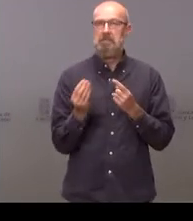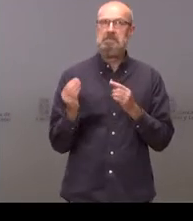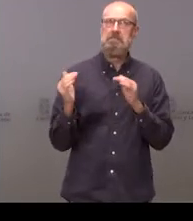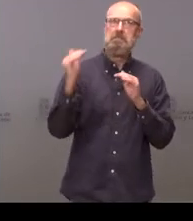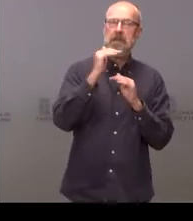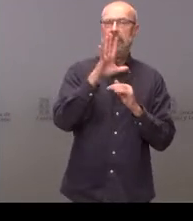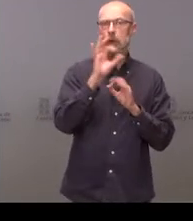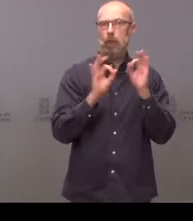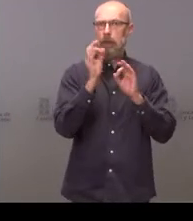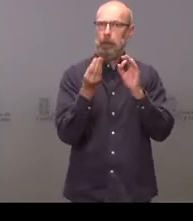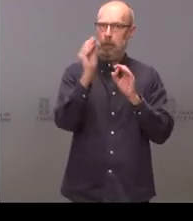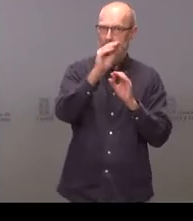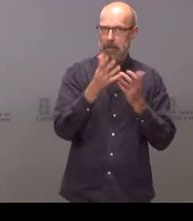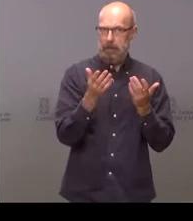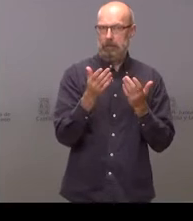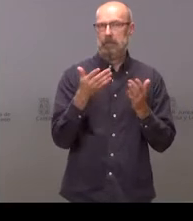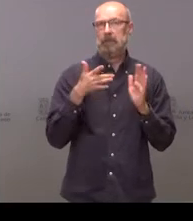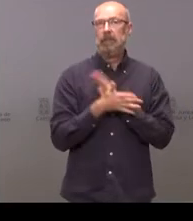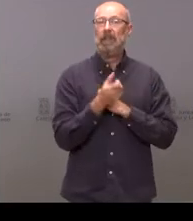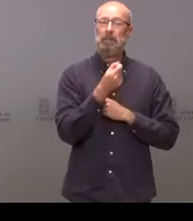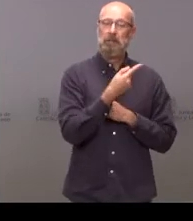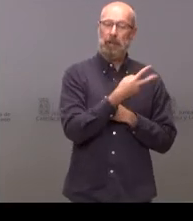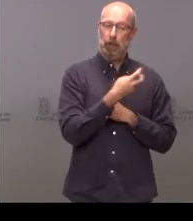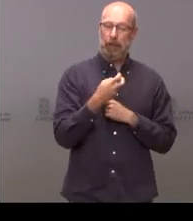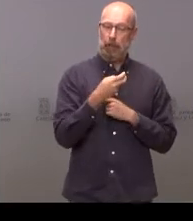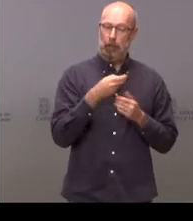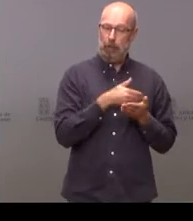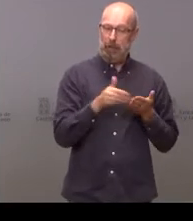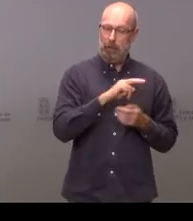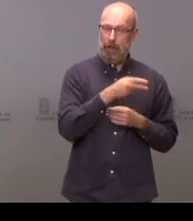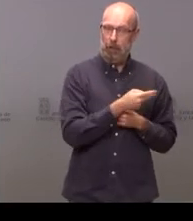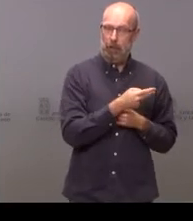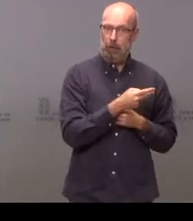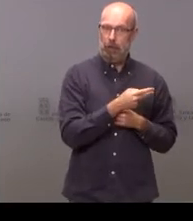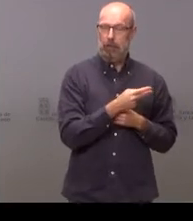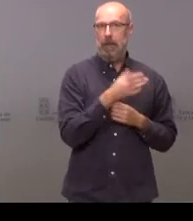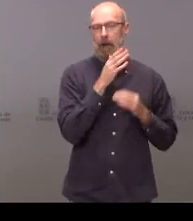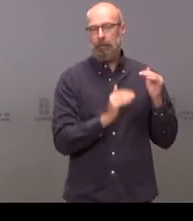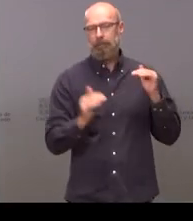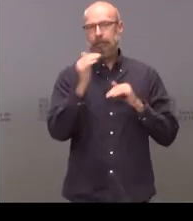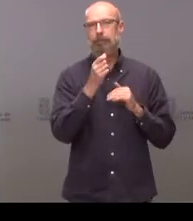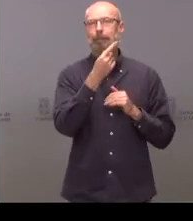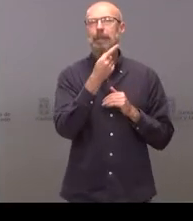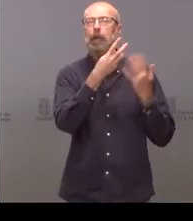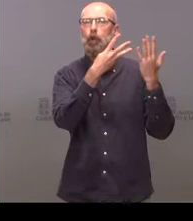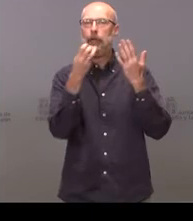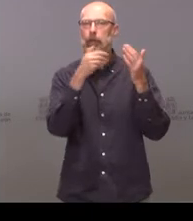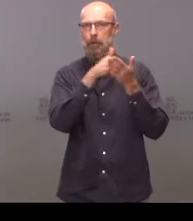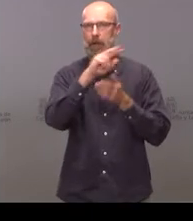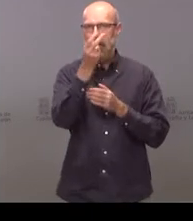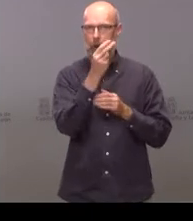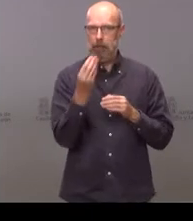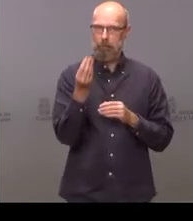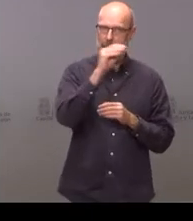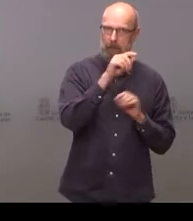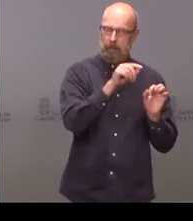50%, pasando de algo más de 1.200 millones de euros a más de 1.800 millones de euros, teniendo en cuenta que de